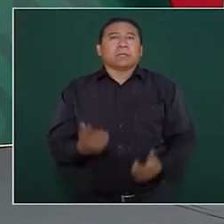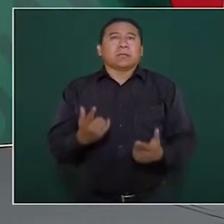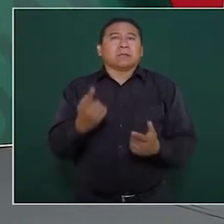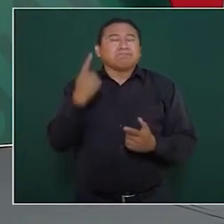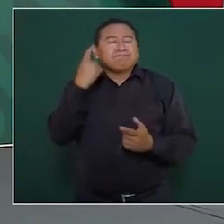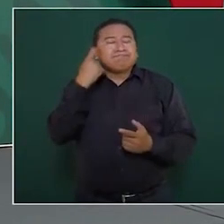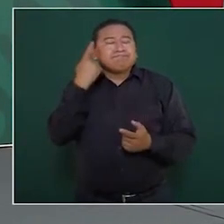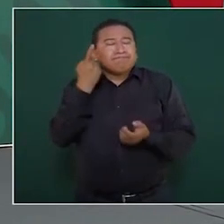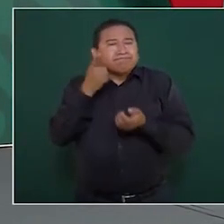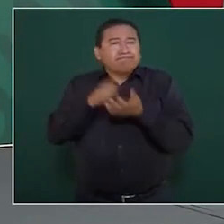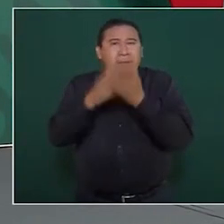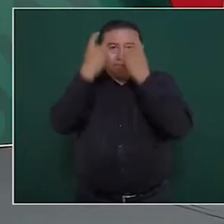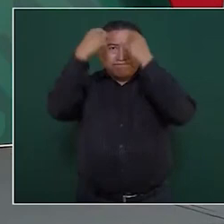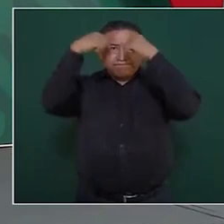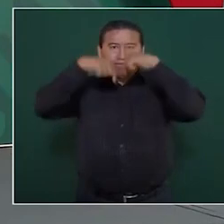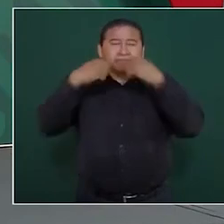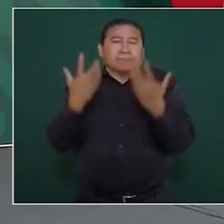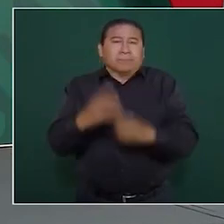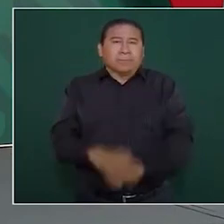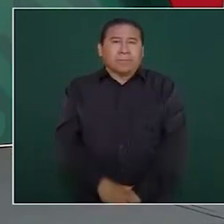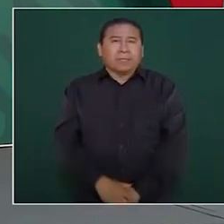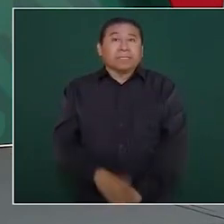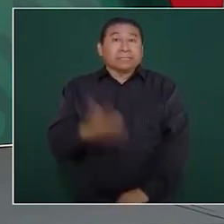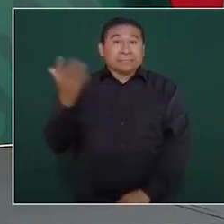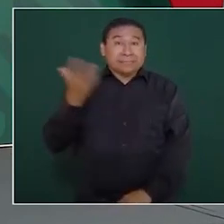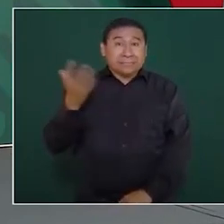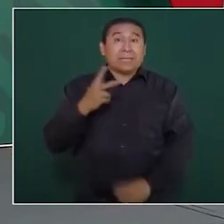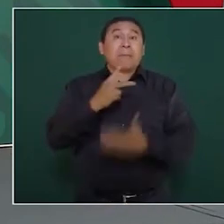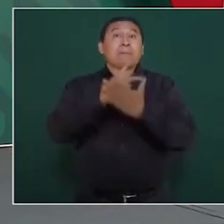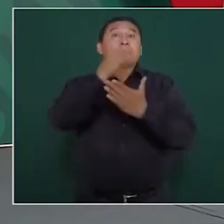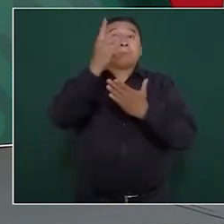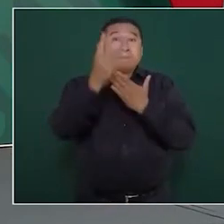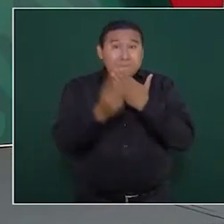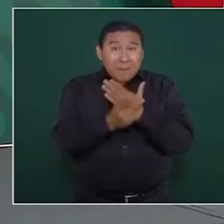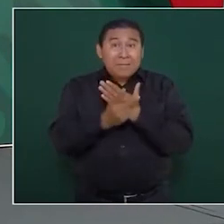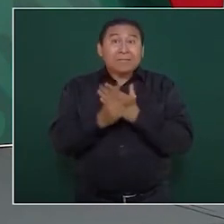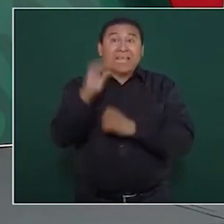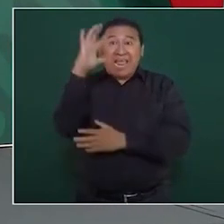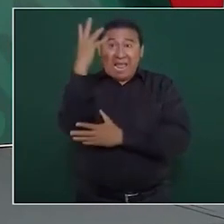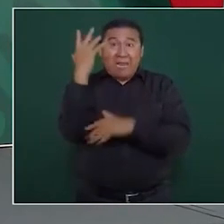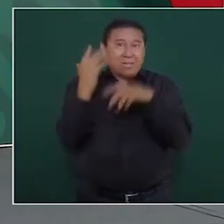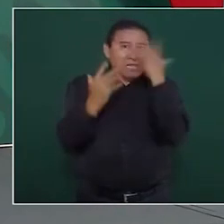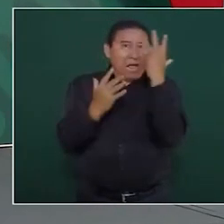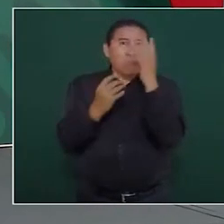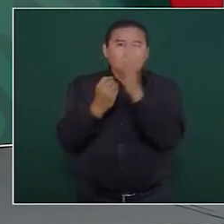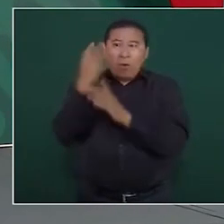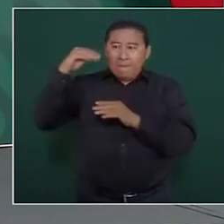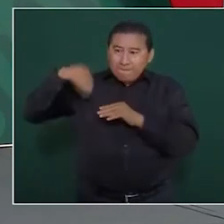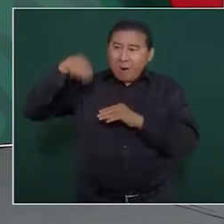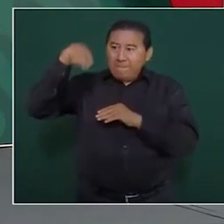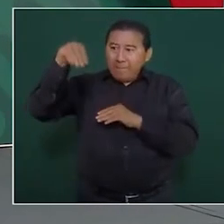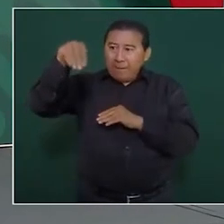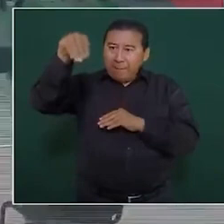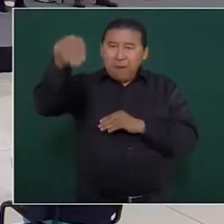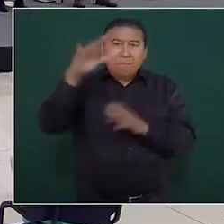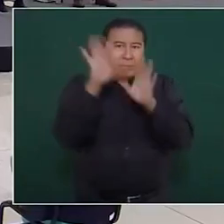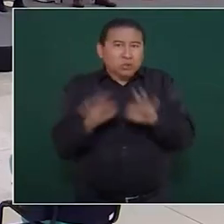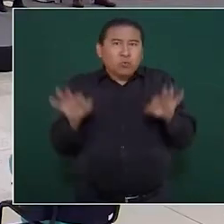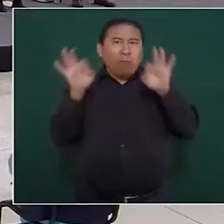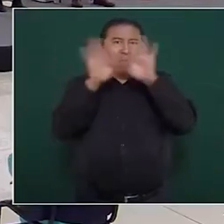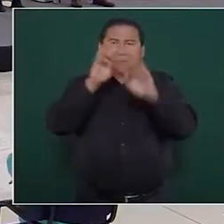internalizan se está aplicando el programa de reforestación más importante del mundo